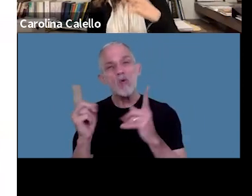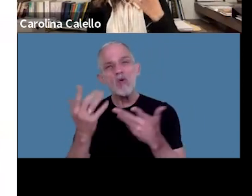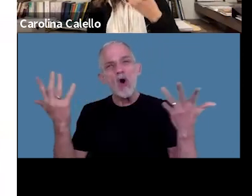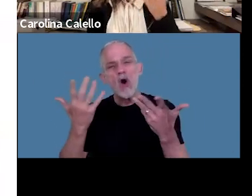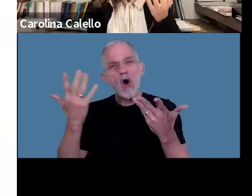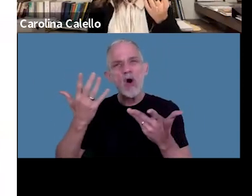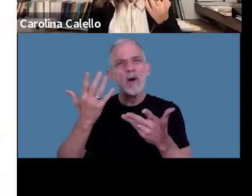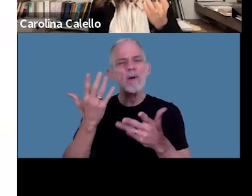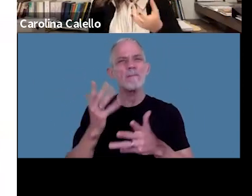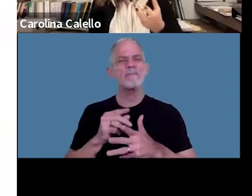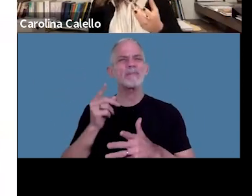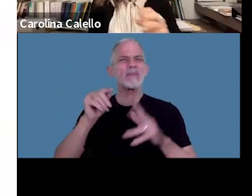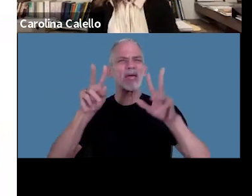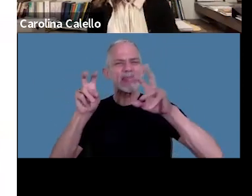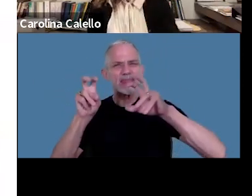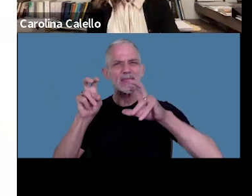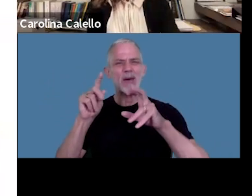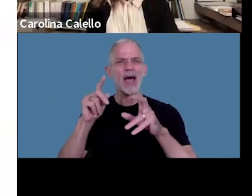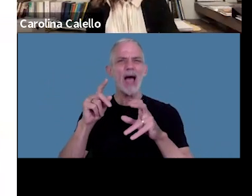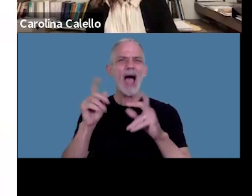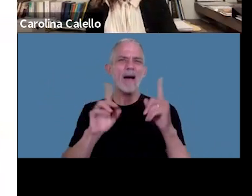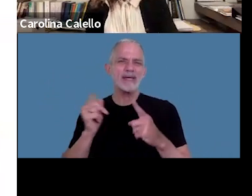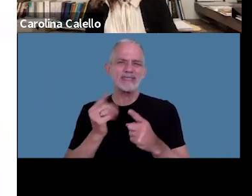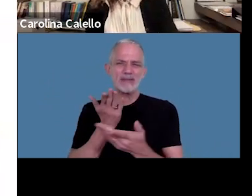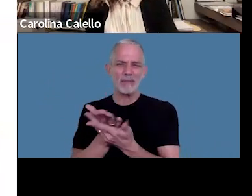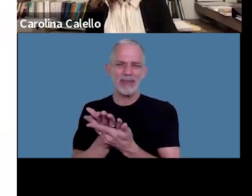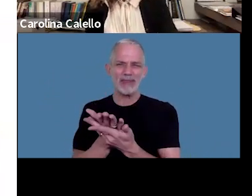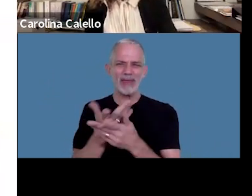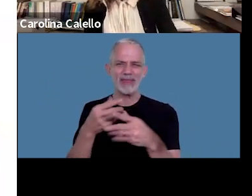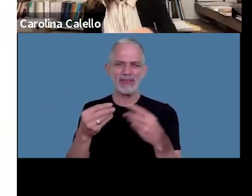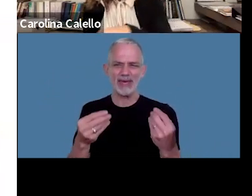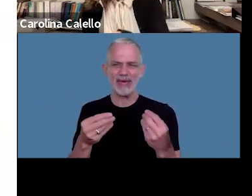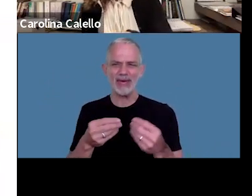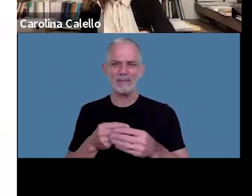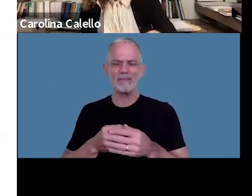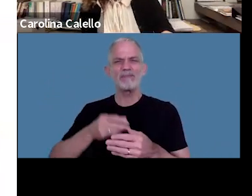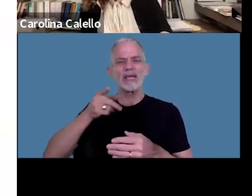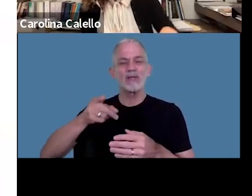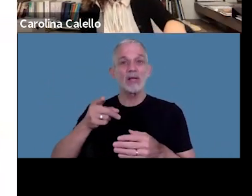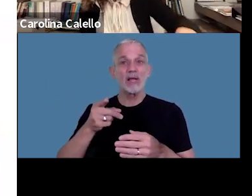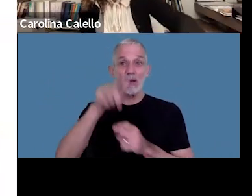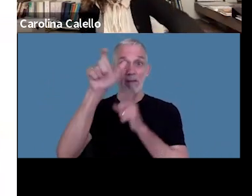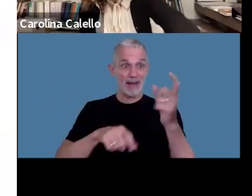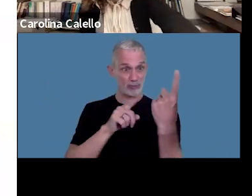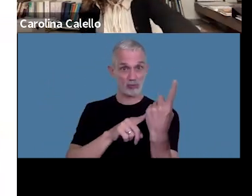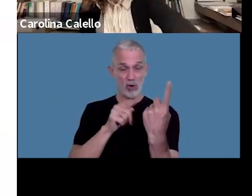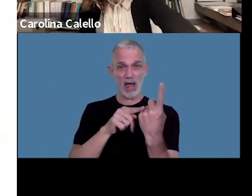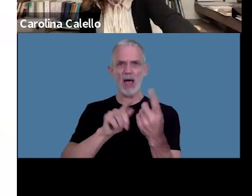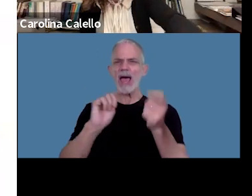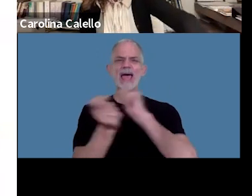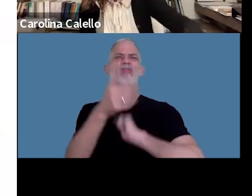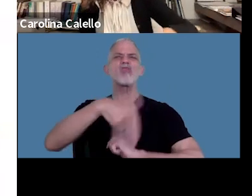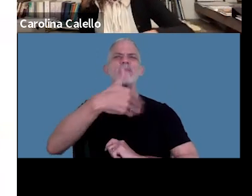alguna temática que se plantea cuando el contribuyente cambia su